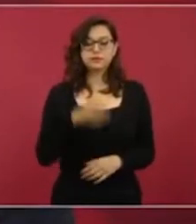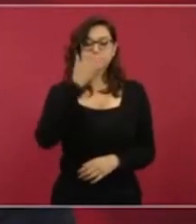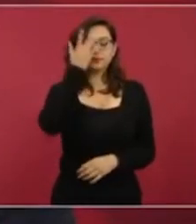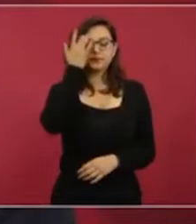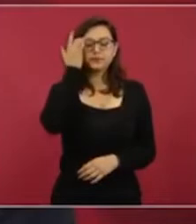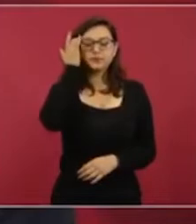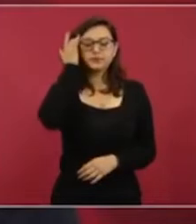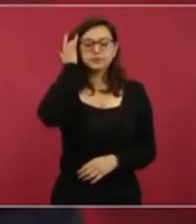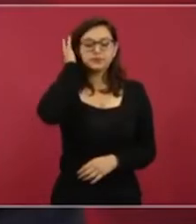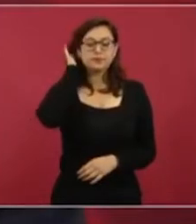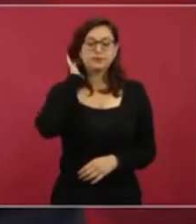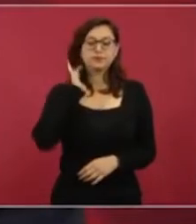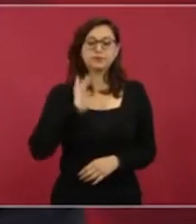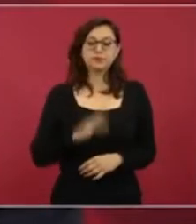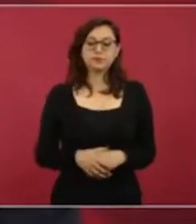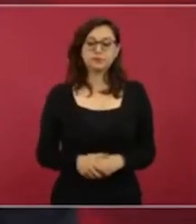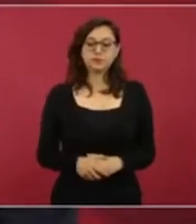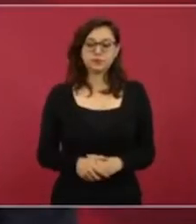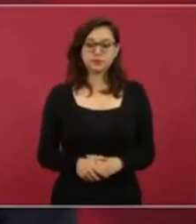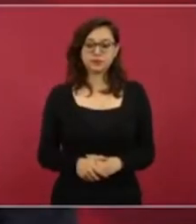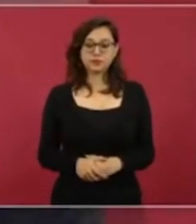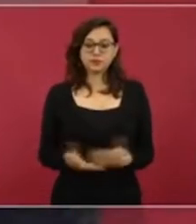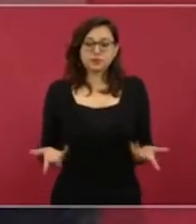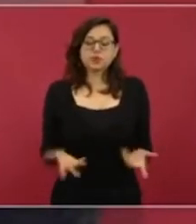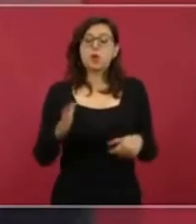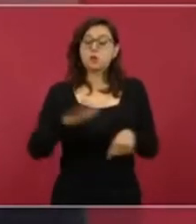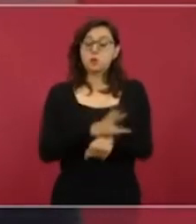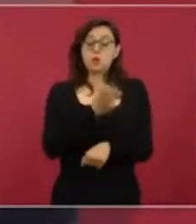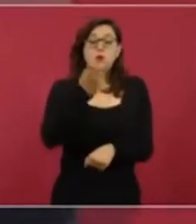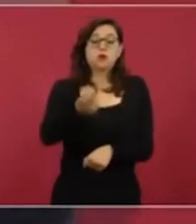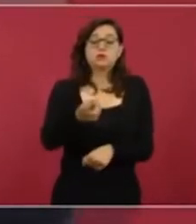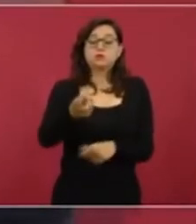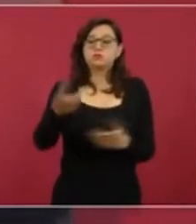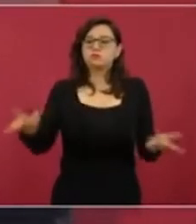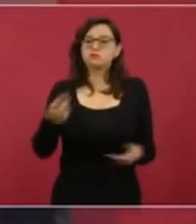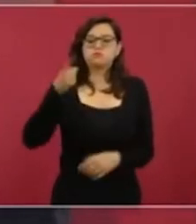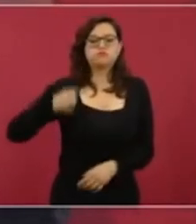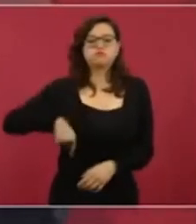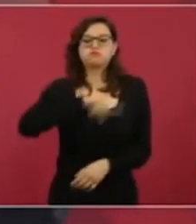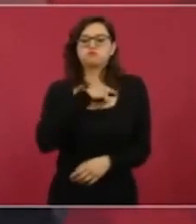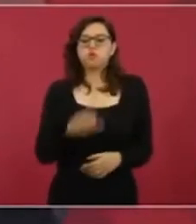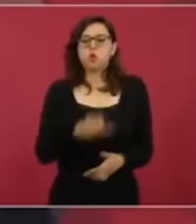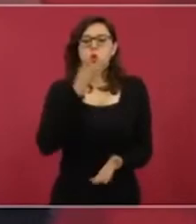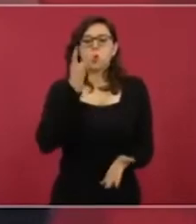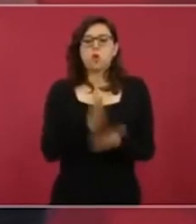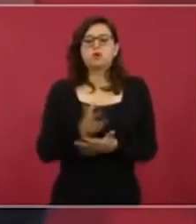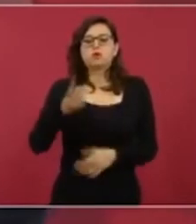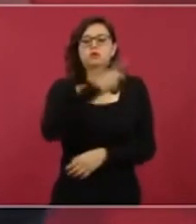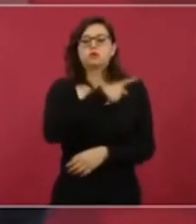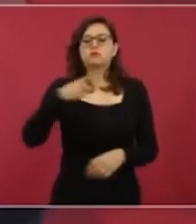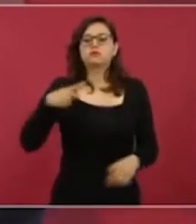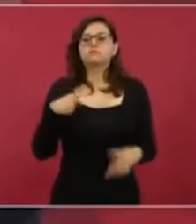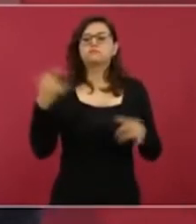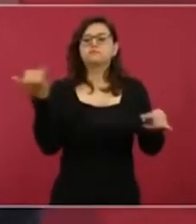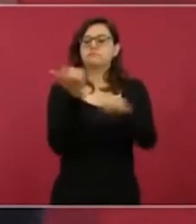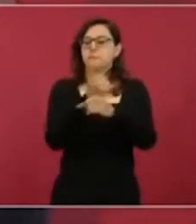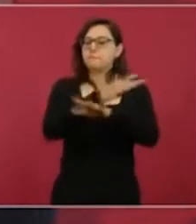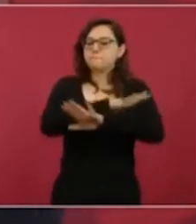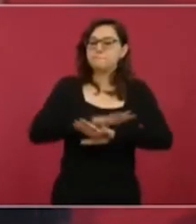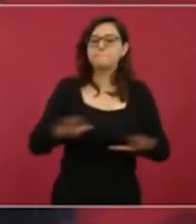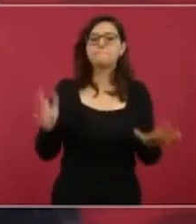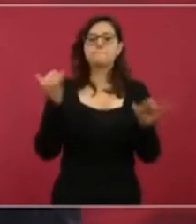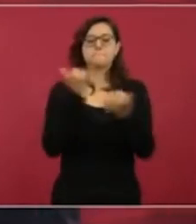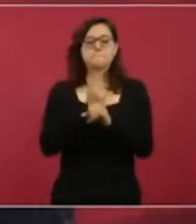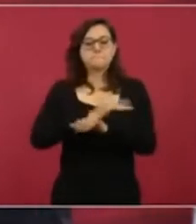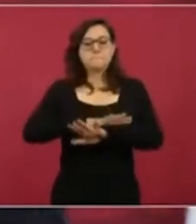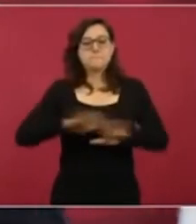Entonces, por eso no hay más que informar. Y qué bien que